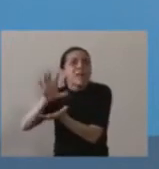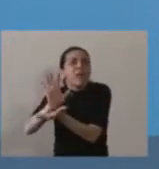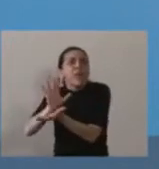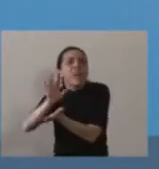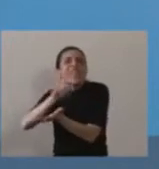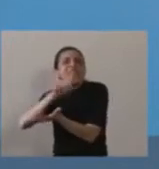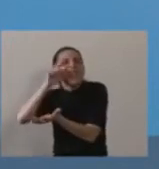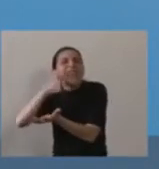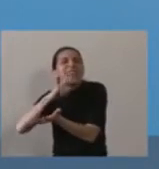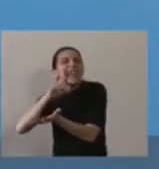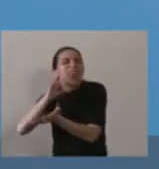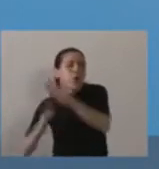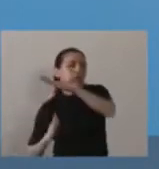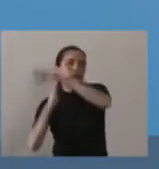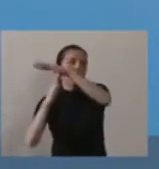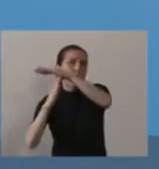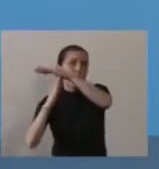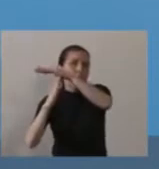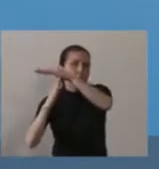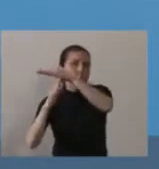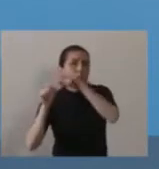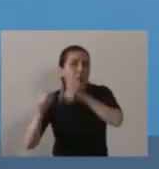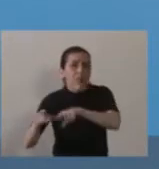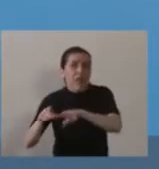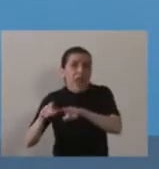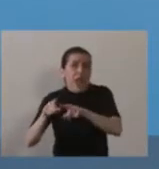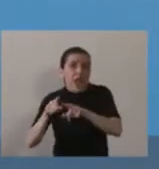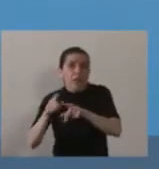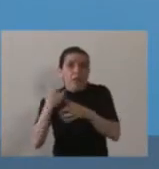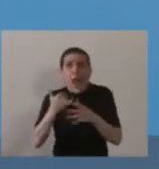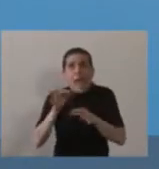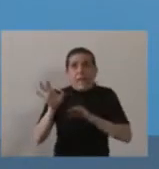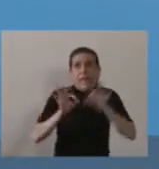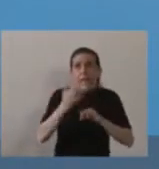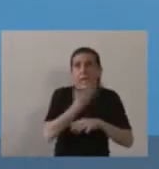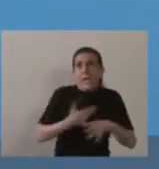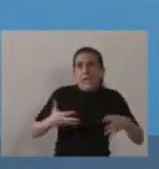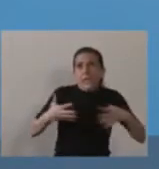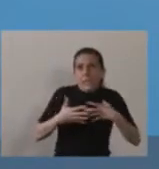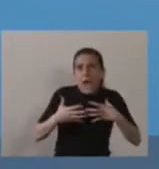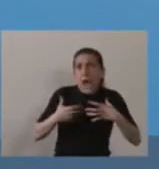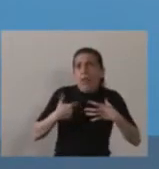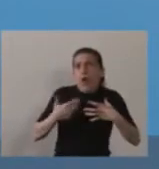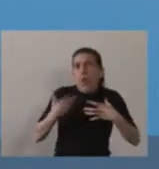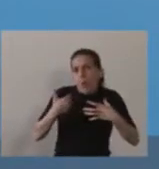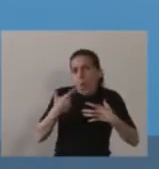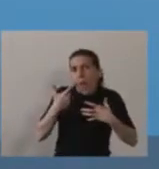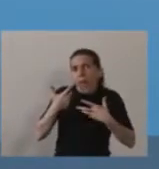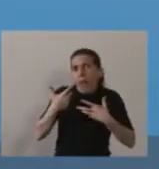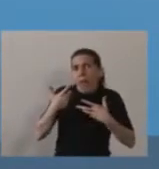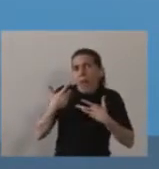estratégica en esta materia y que el Estado de algún modo pueda, a partir de allí,